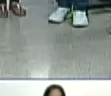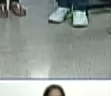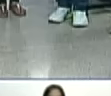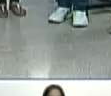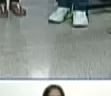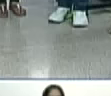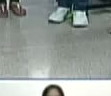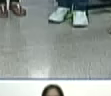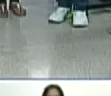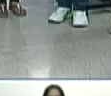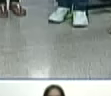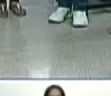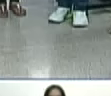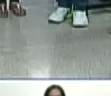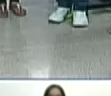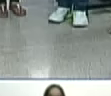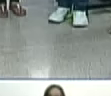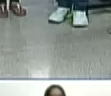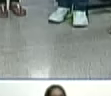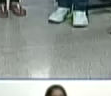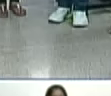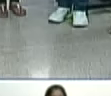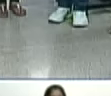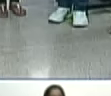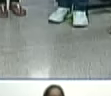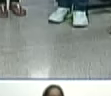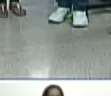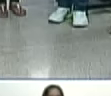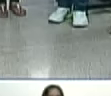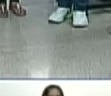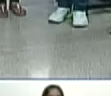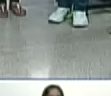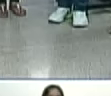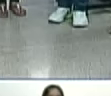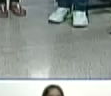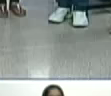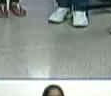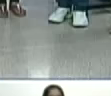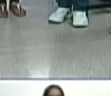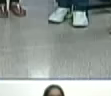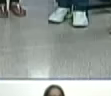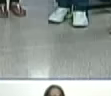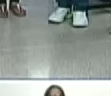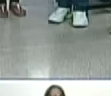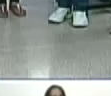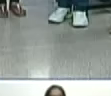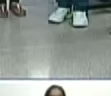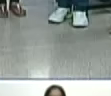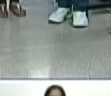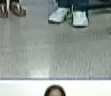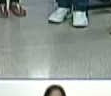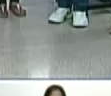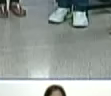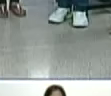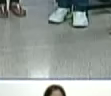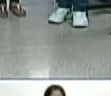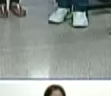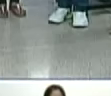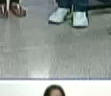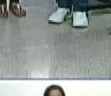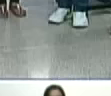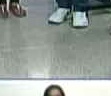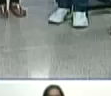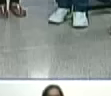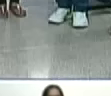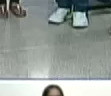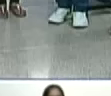y de salir airosos en la gran batalla que tenemos que dar por la eficiencia por el amor por oír